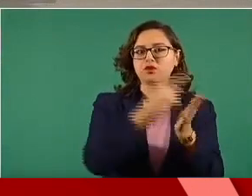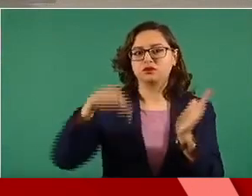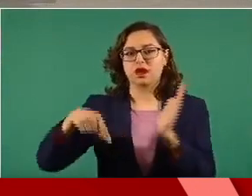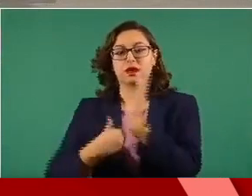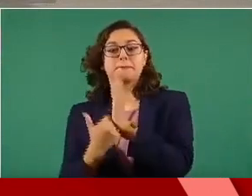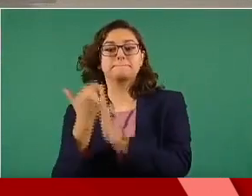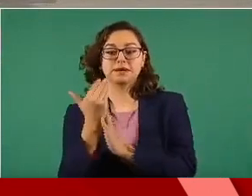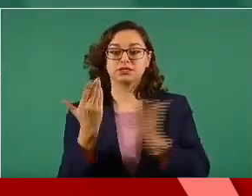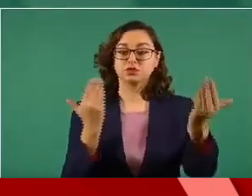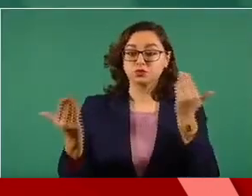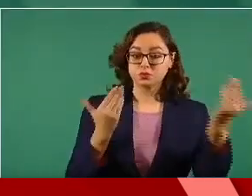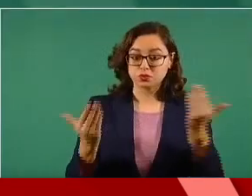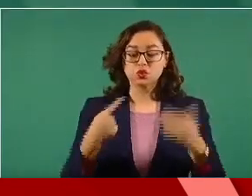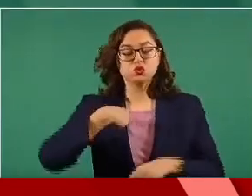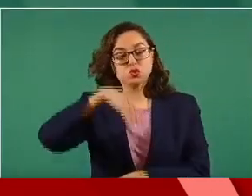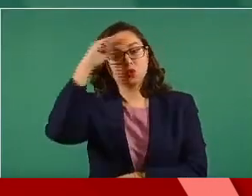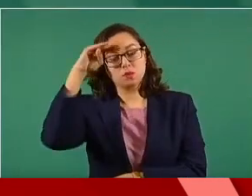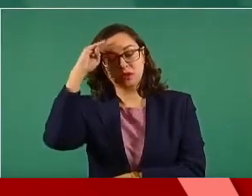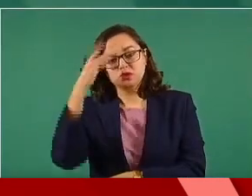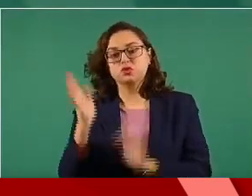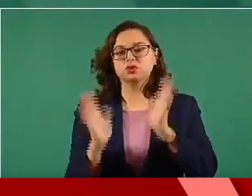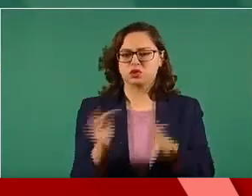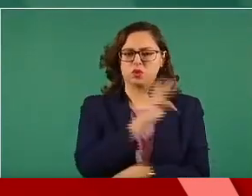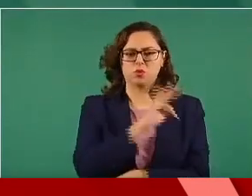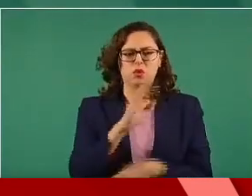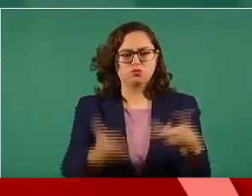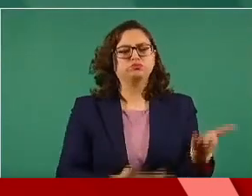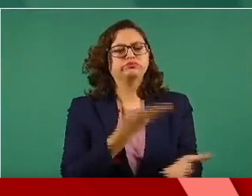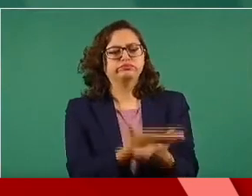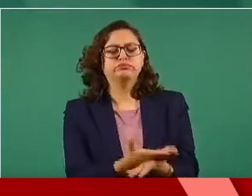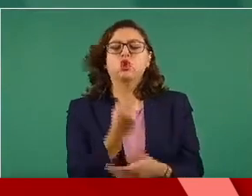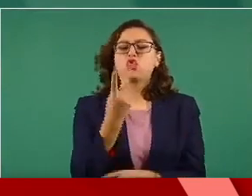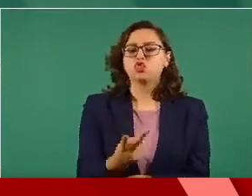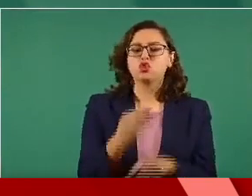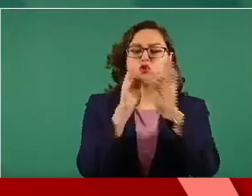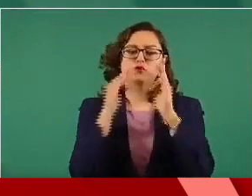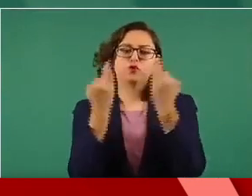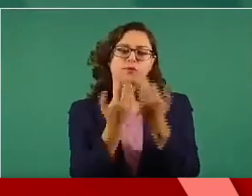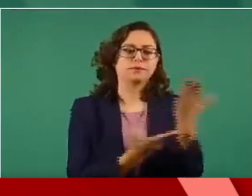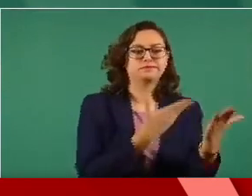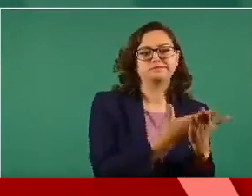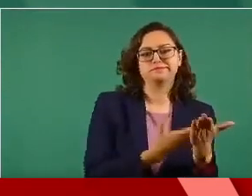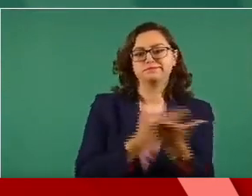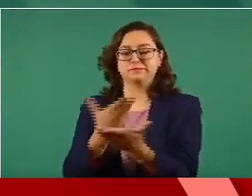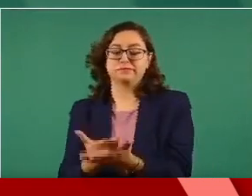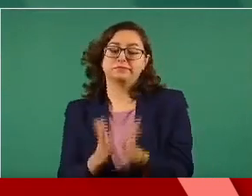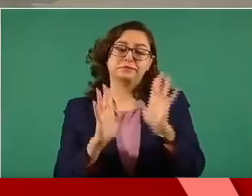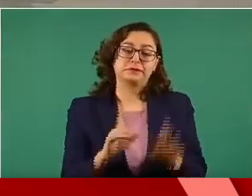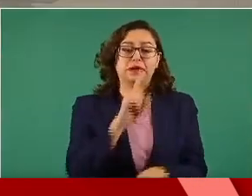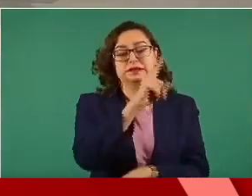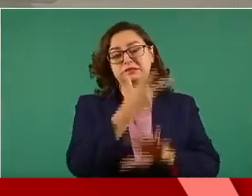para que ellos consideren acelerar esto. Hay dos modalidades, ya ellos sabrán qué es lo que van a hacer, si lo van a hacer,